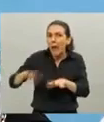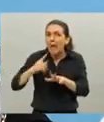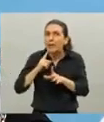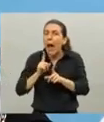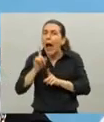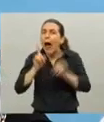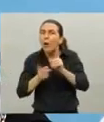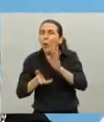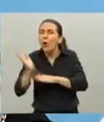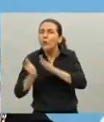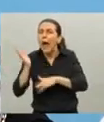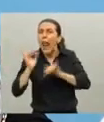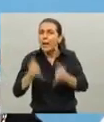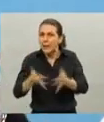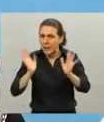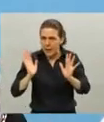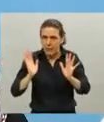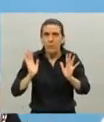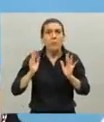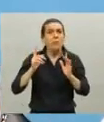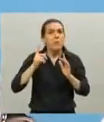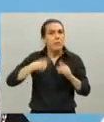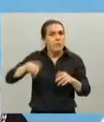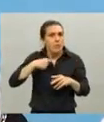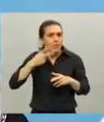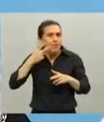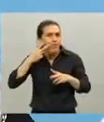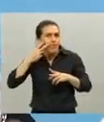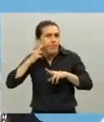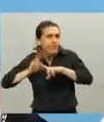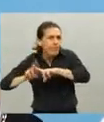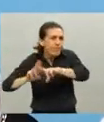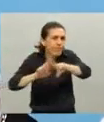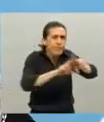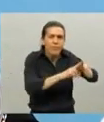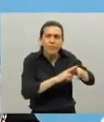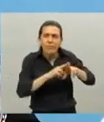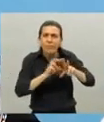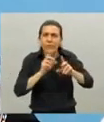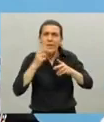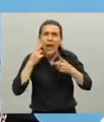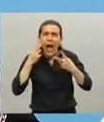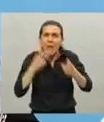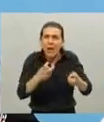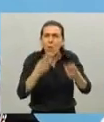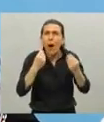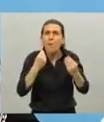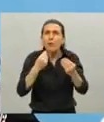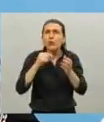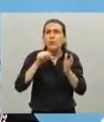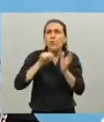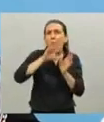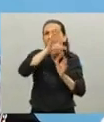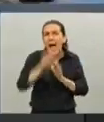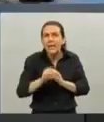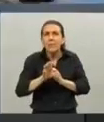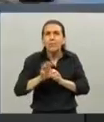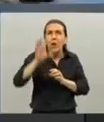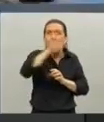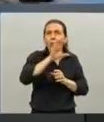más. Y hacemos un seguimiento muy claro de lo que está pasando en cada lugar del país